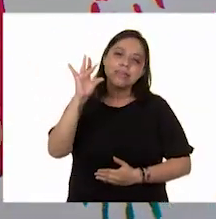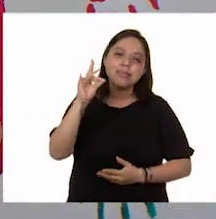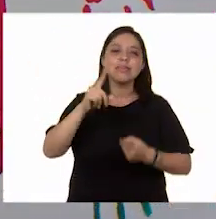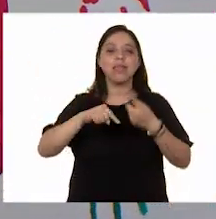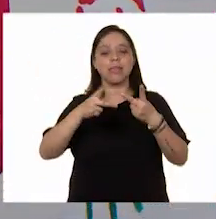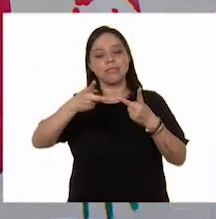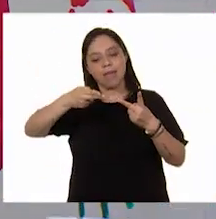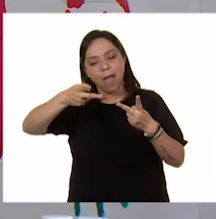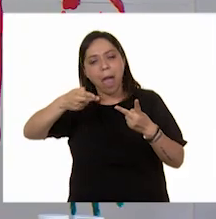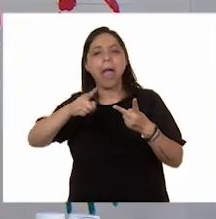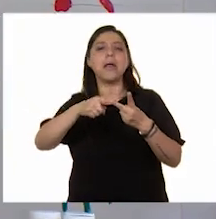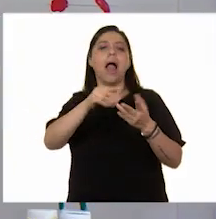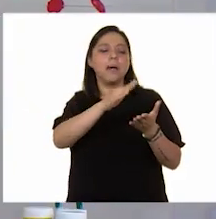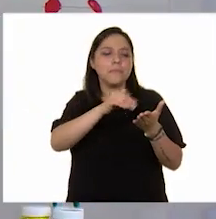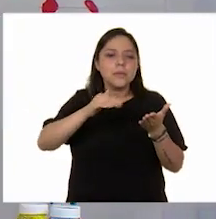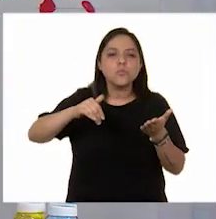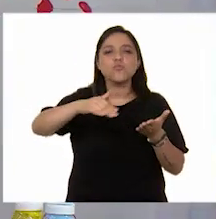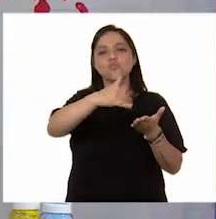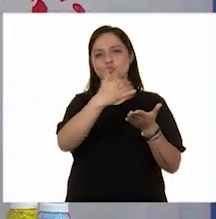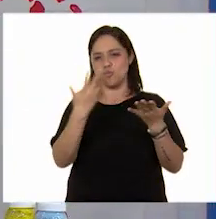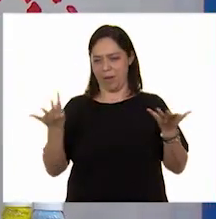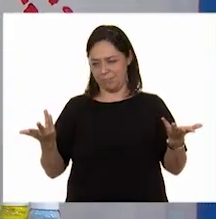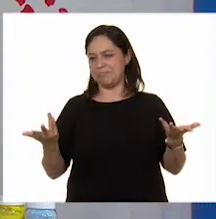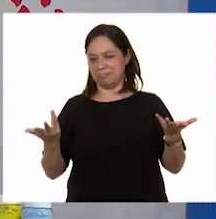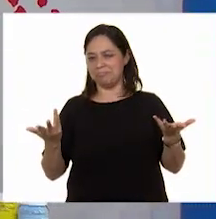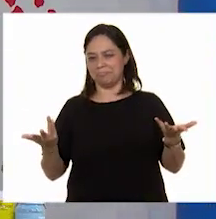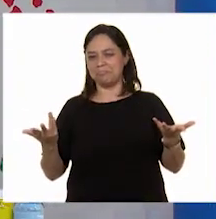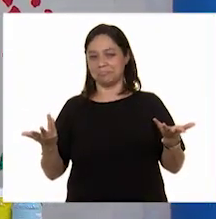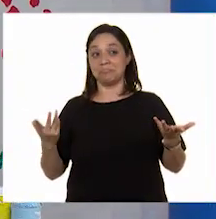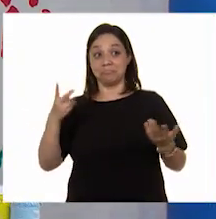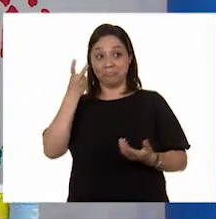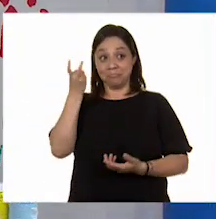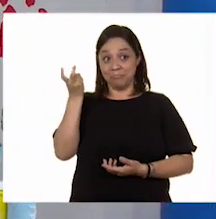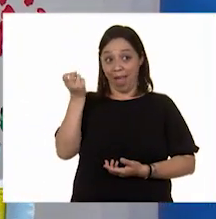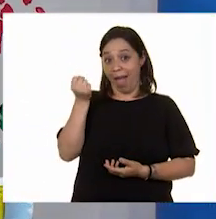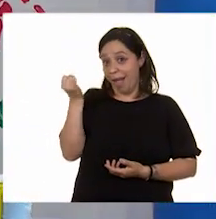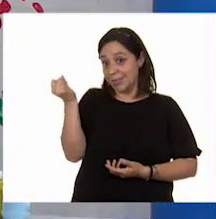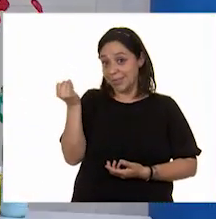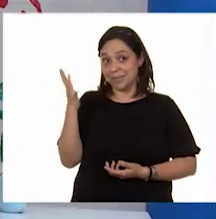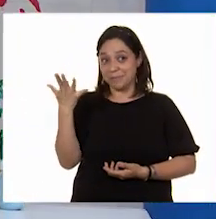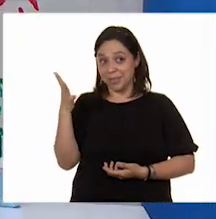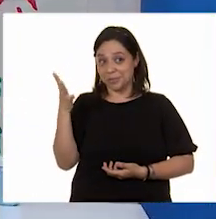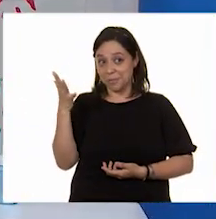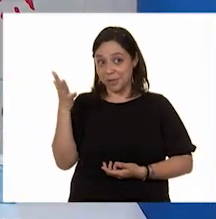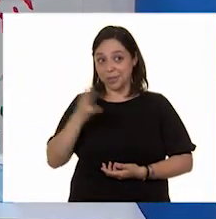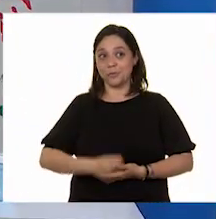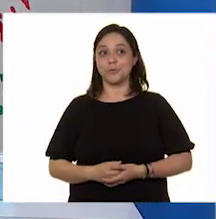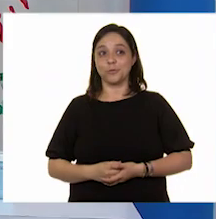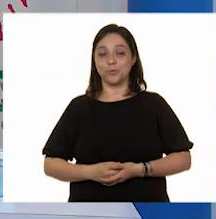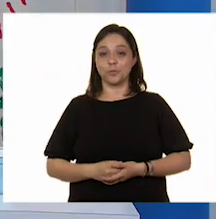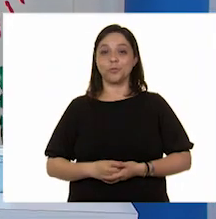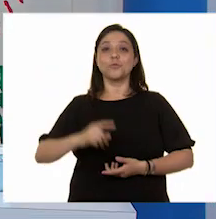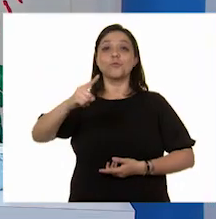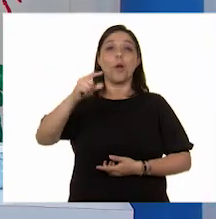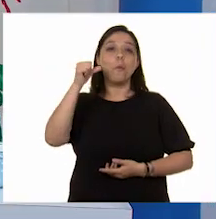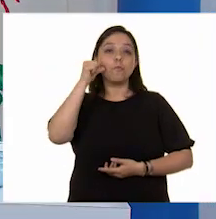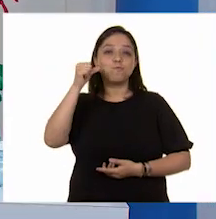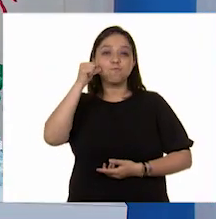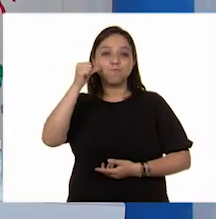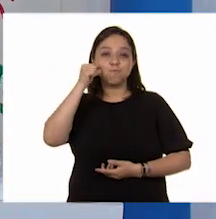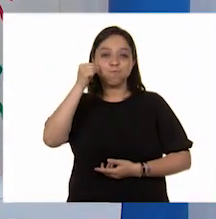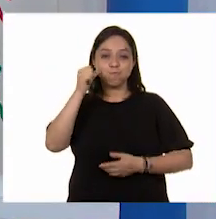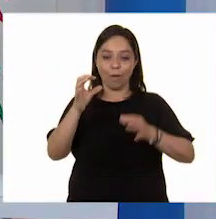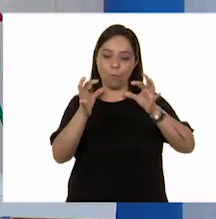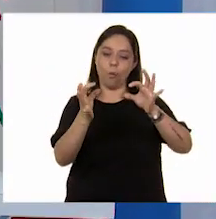tijeras, pinturas. Entonces, ya nos va a quedar algo así con nuestras llantas de cada